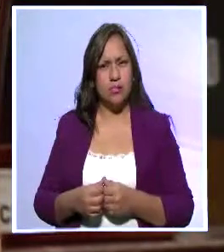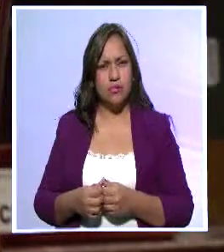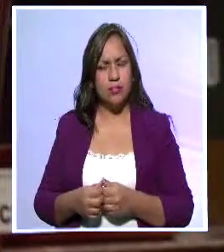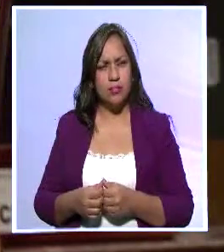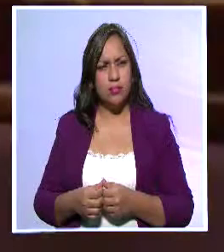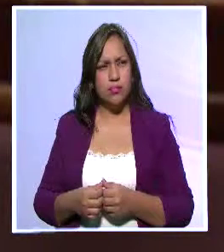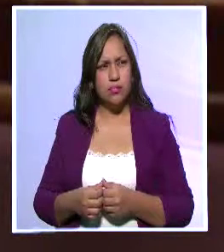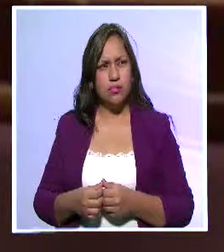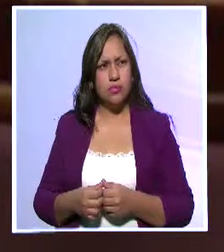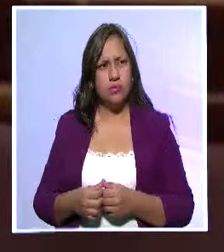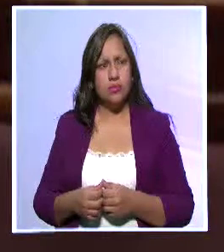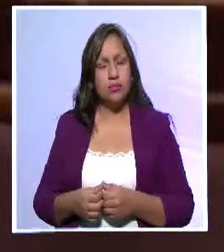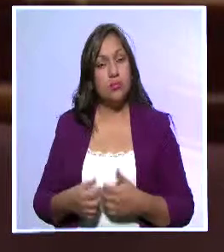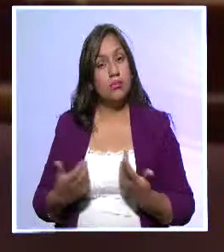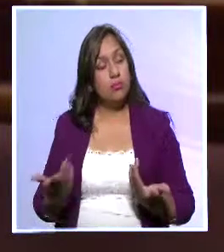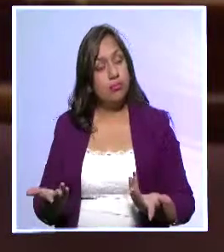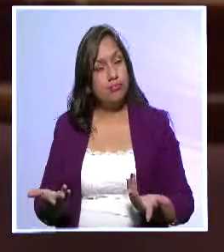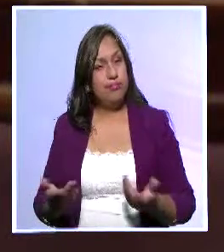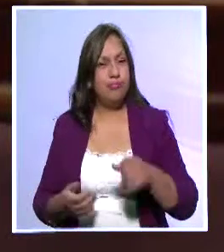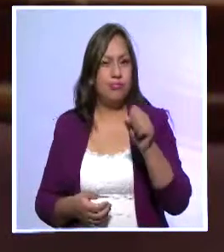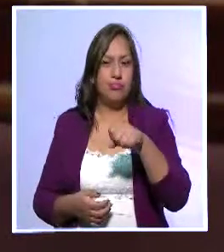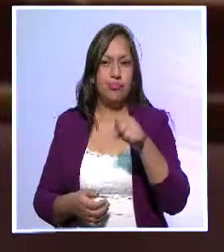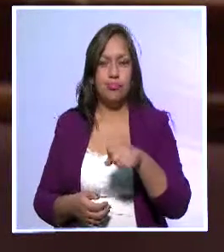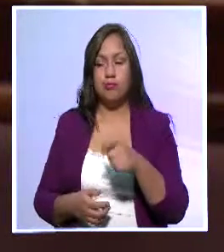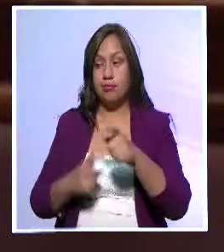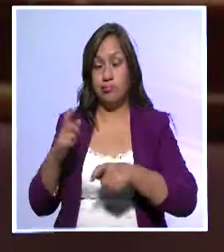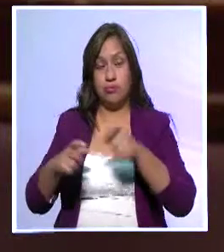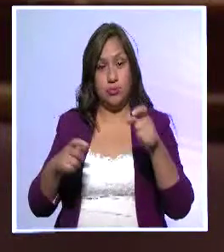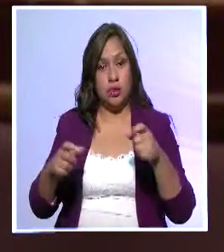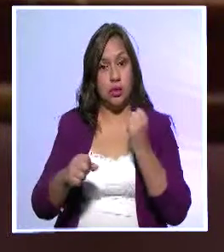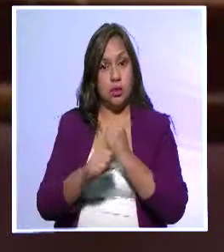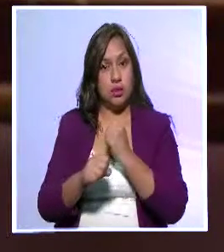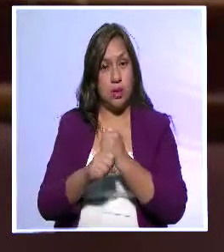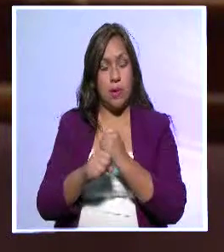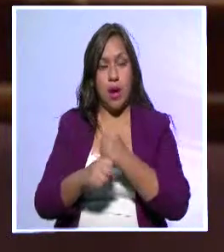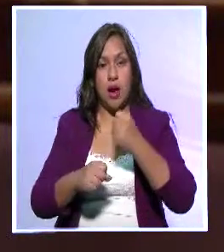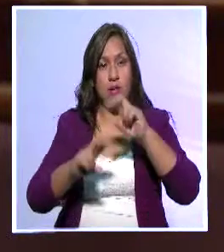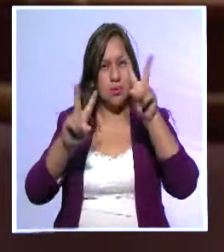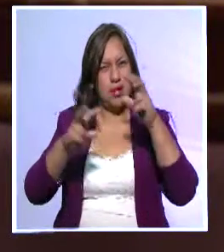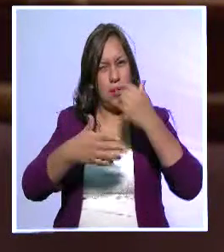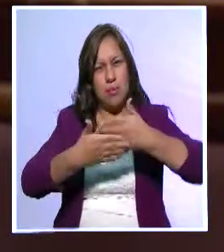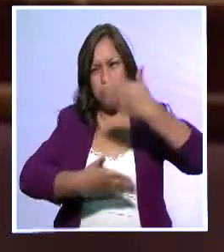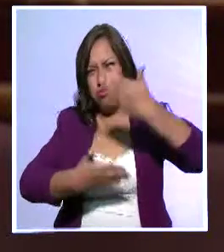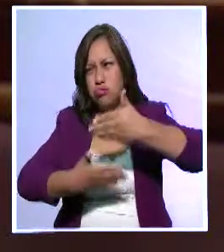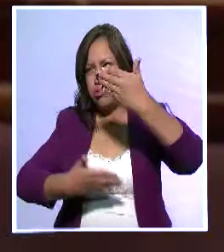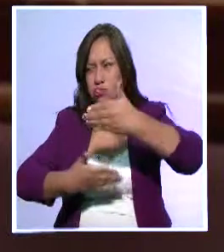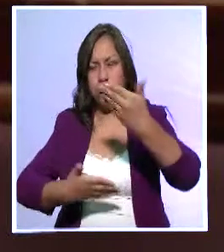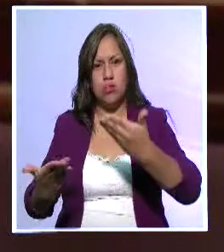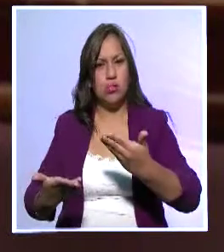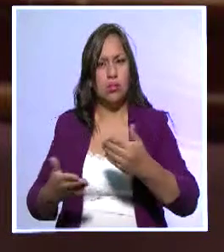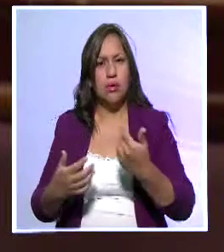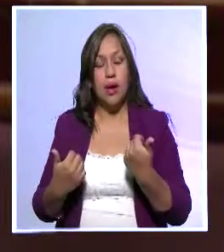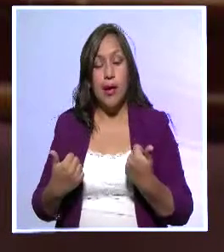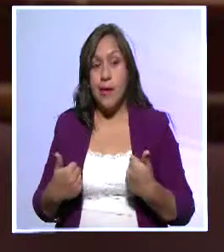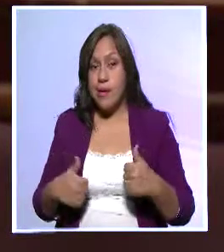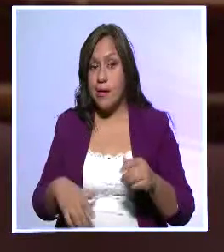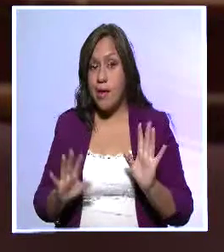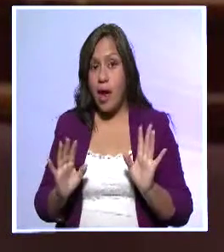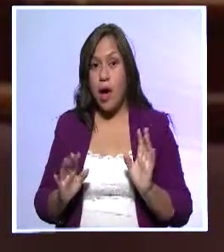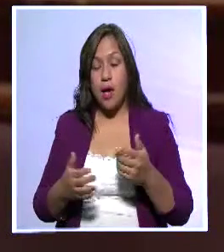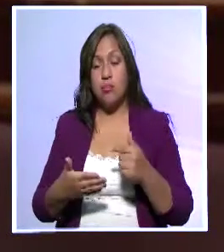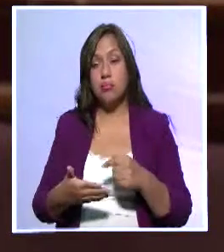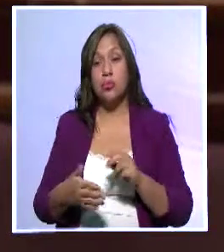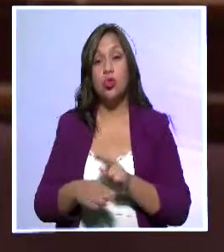este caso? Generalmente las personas que trabajan con documentos, una vez que el documento le ha prestado utilidad,